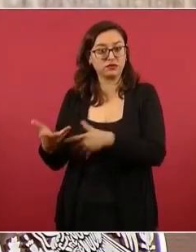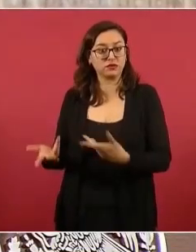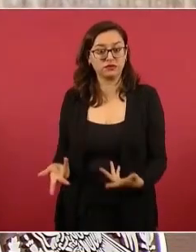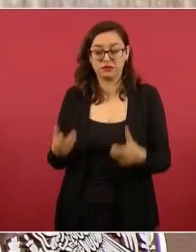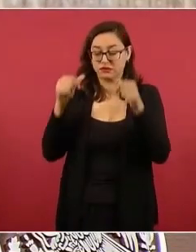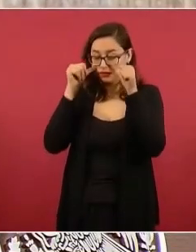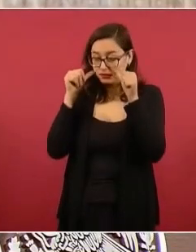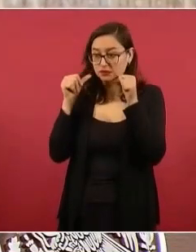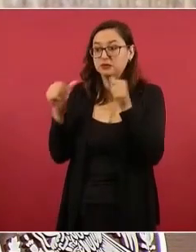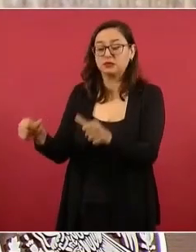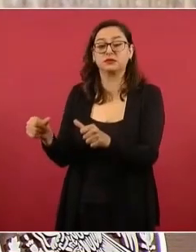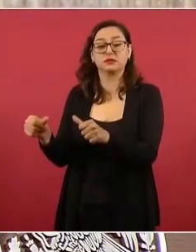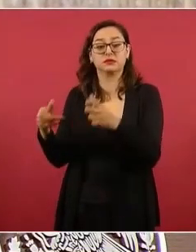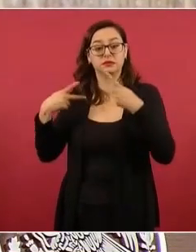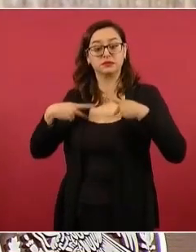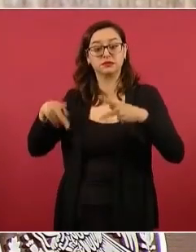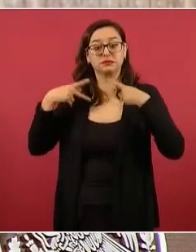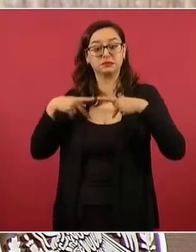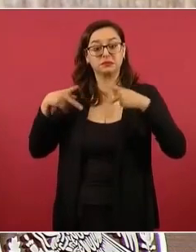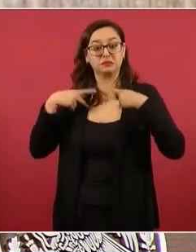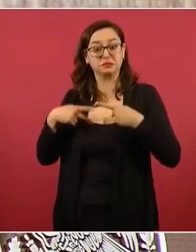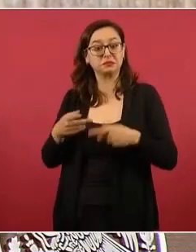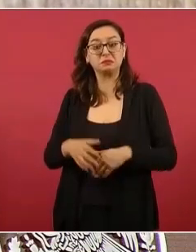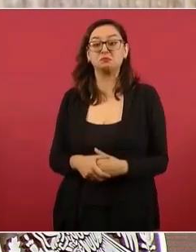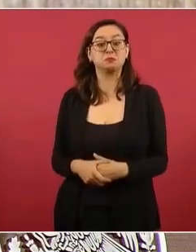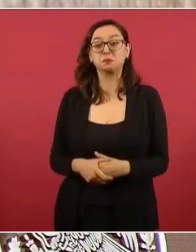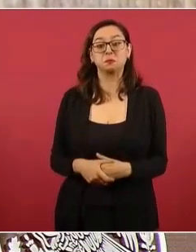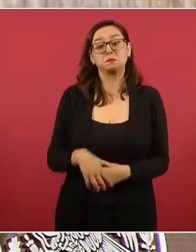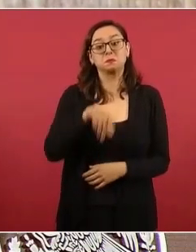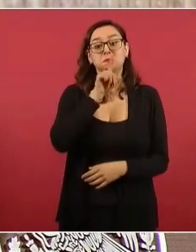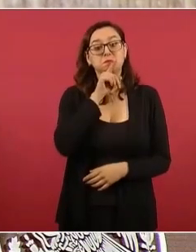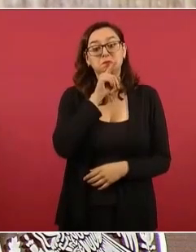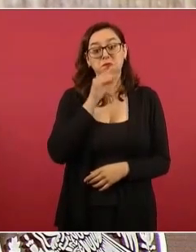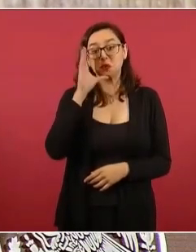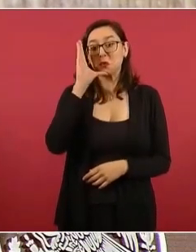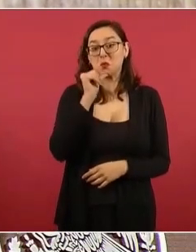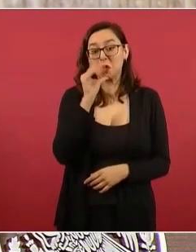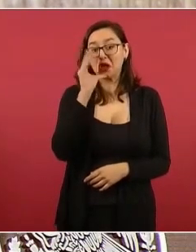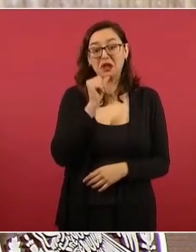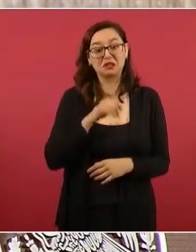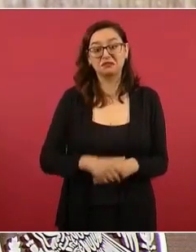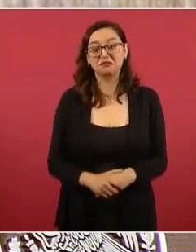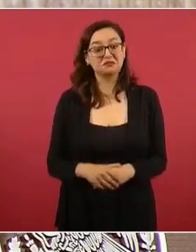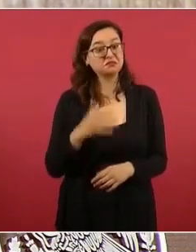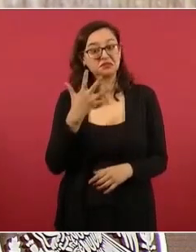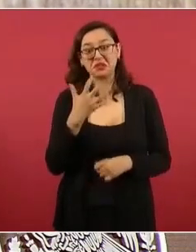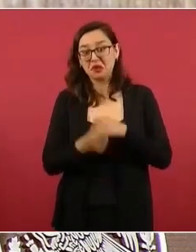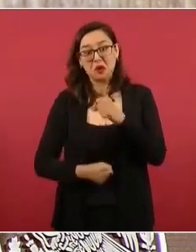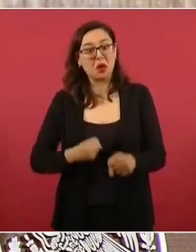a las causas el fenómeno migratorio y